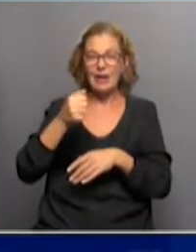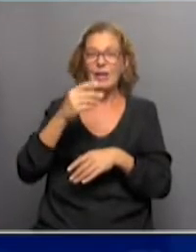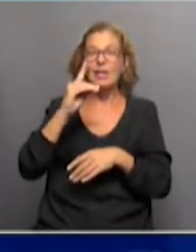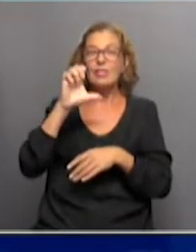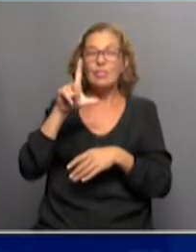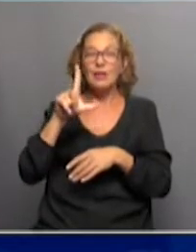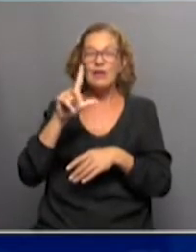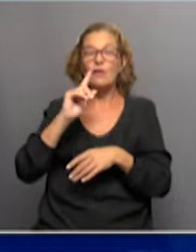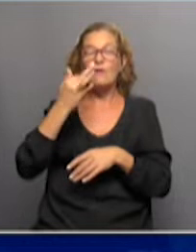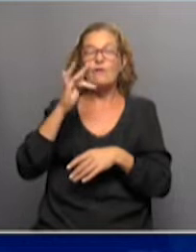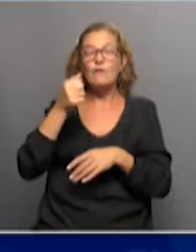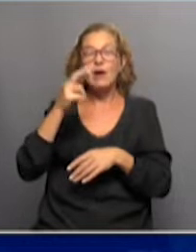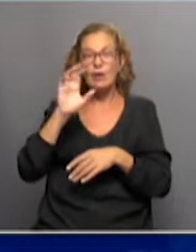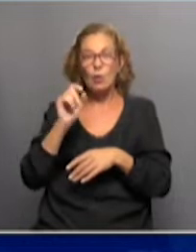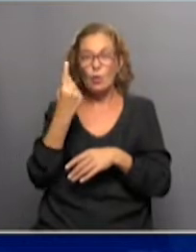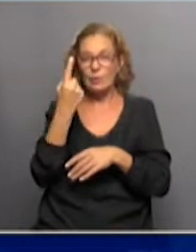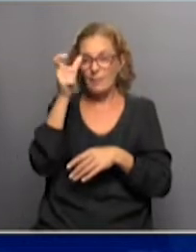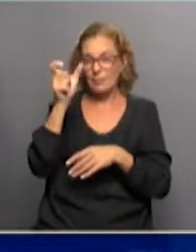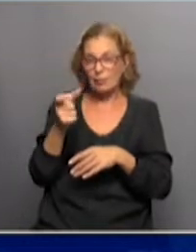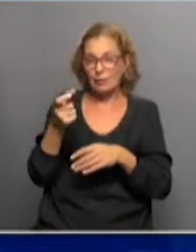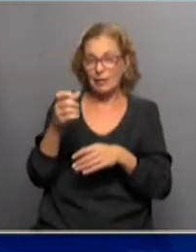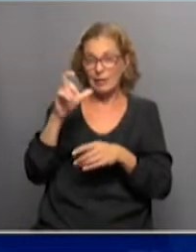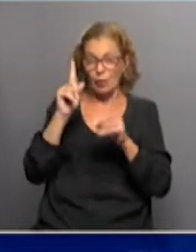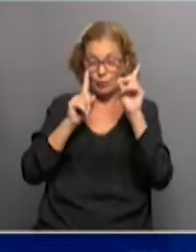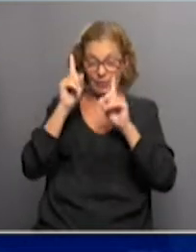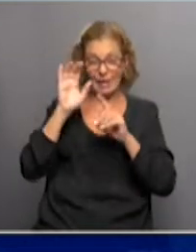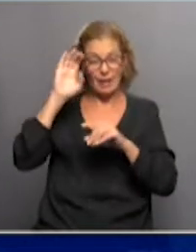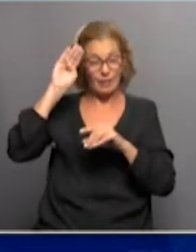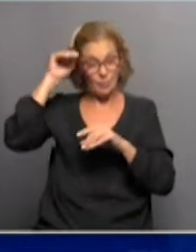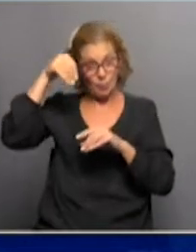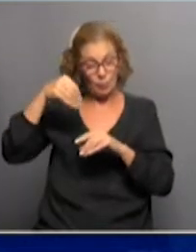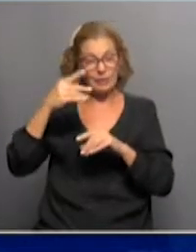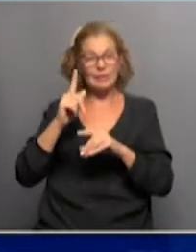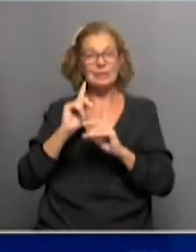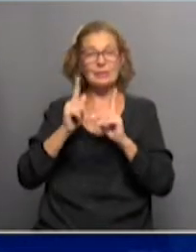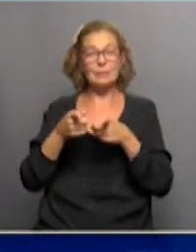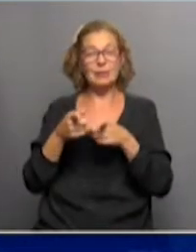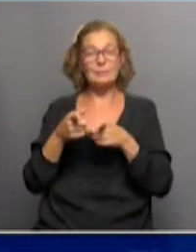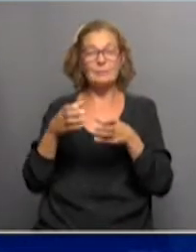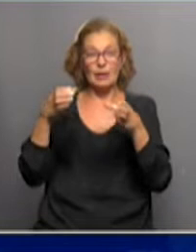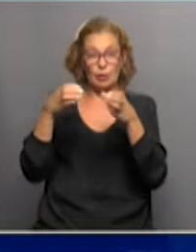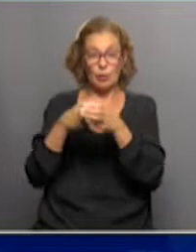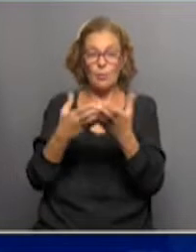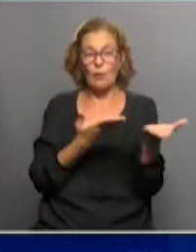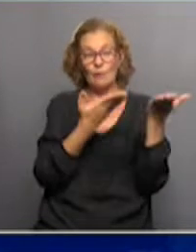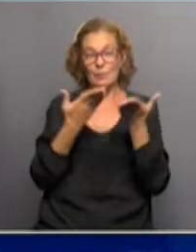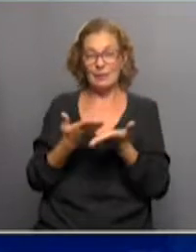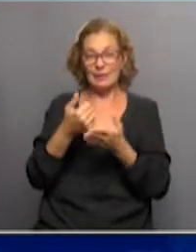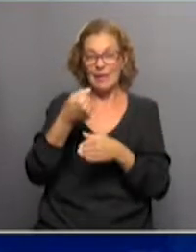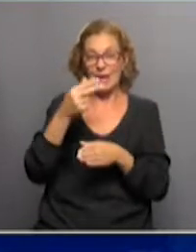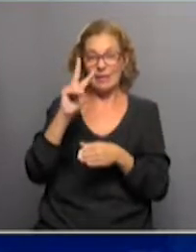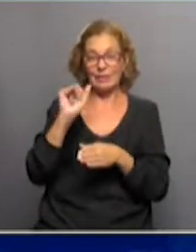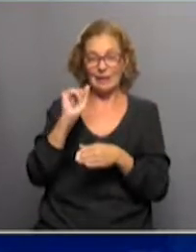este grupo y además una de las representantes de la Universidad de la República en este grupo. Bienvenida, Adriana.